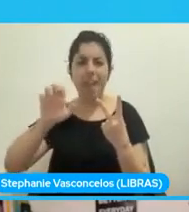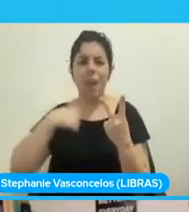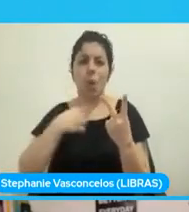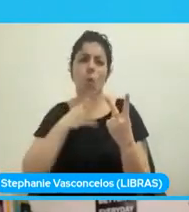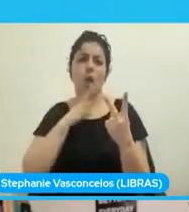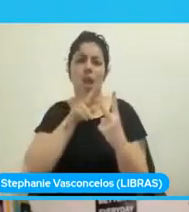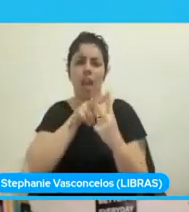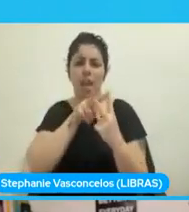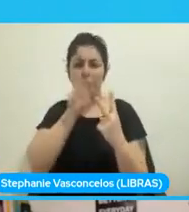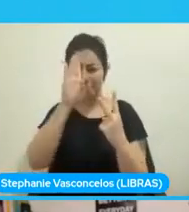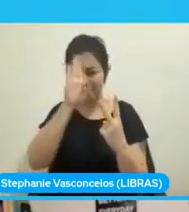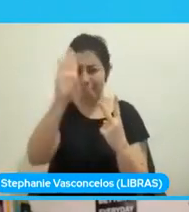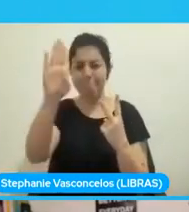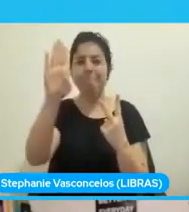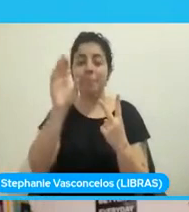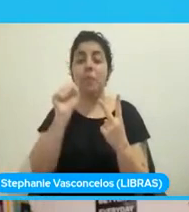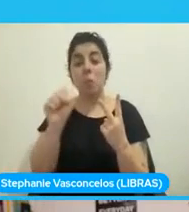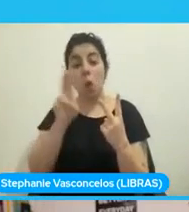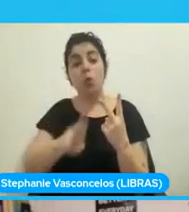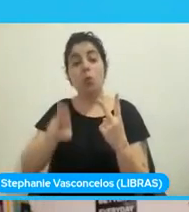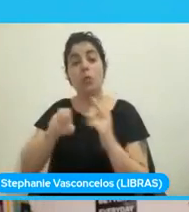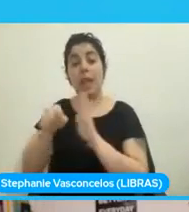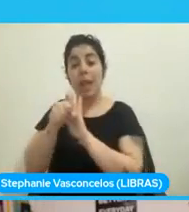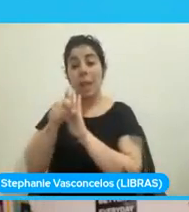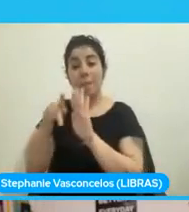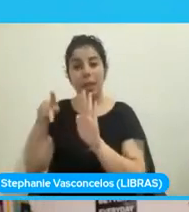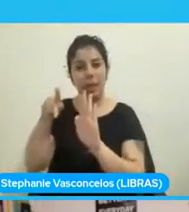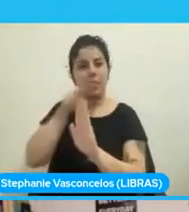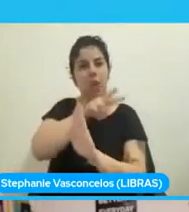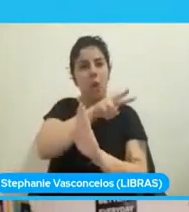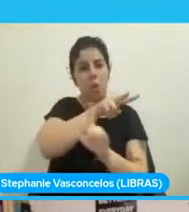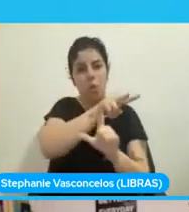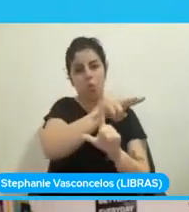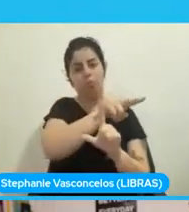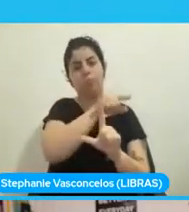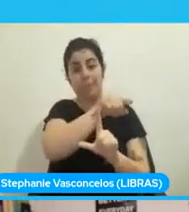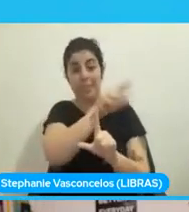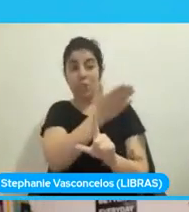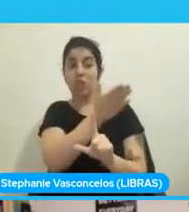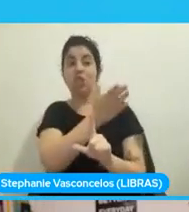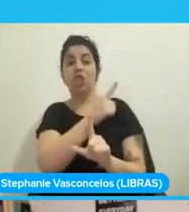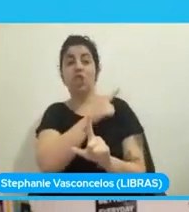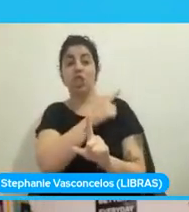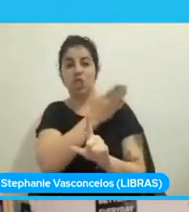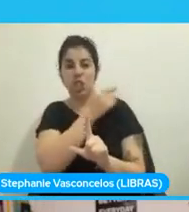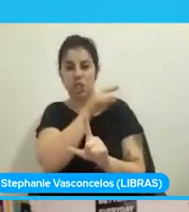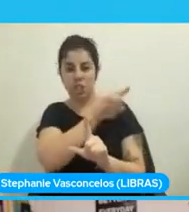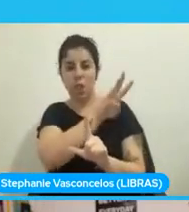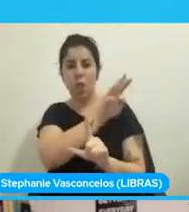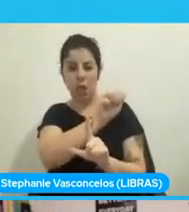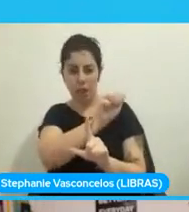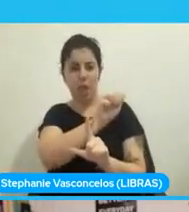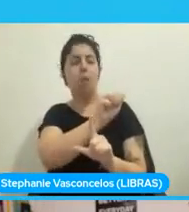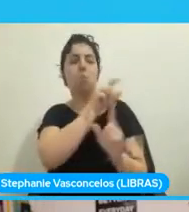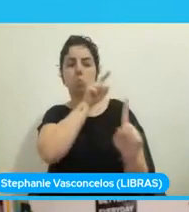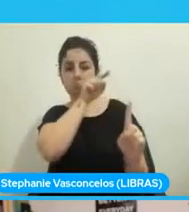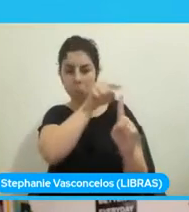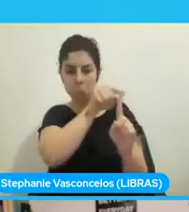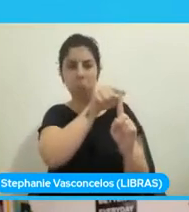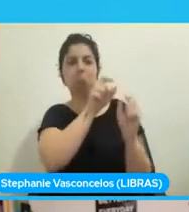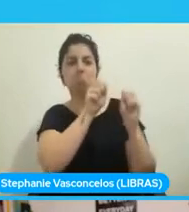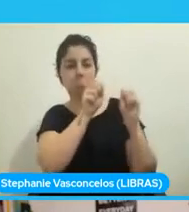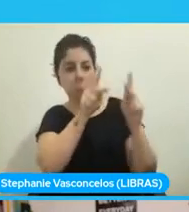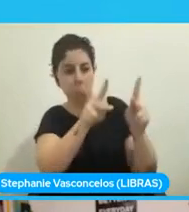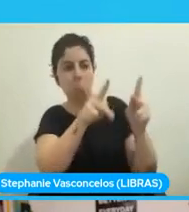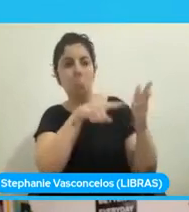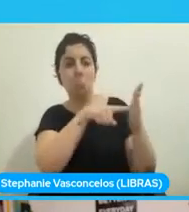aplicaciones que están portadas a WebAssembly, que están targetizadas a WebAssembly corriendo en redes